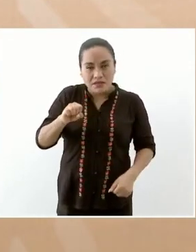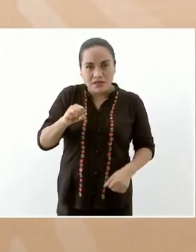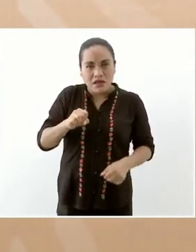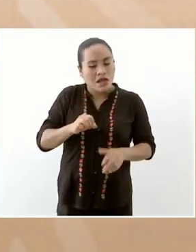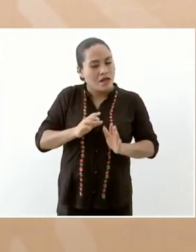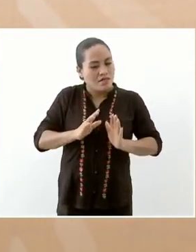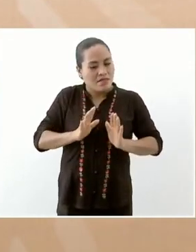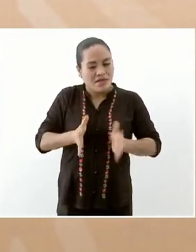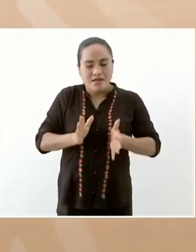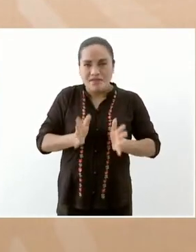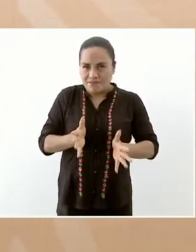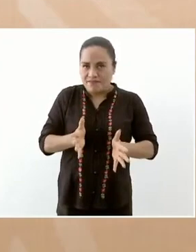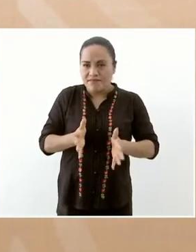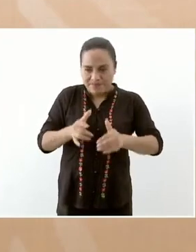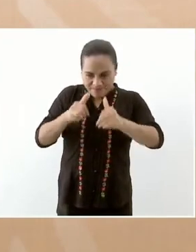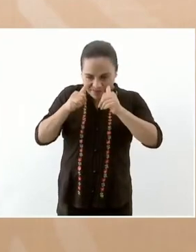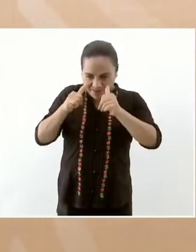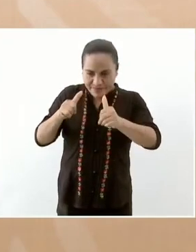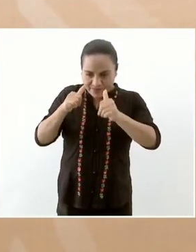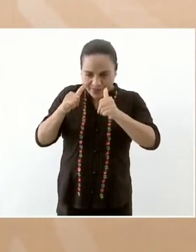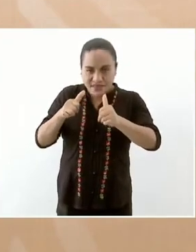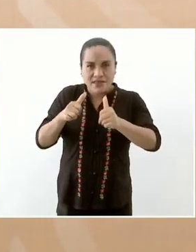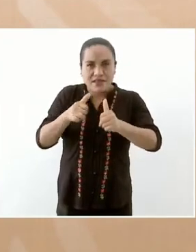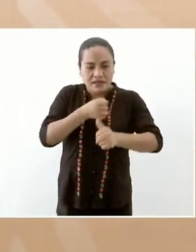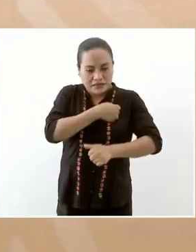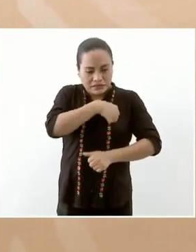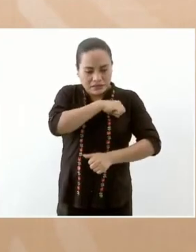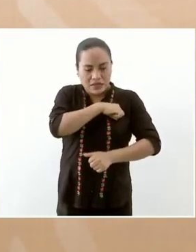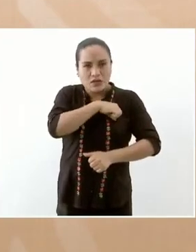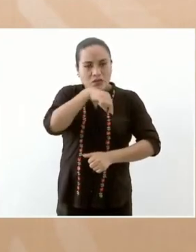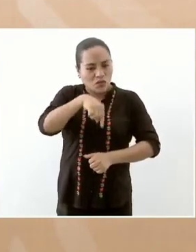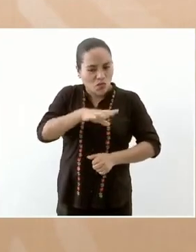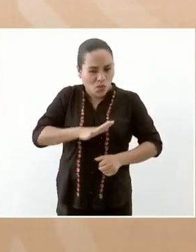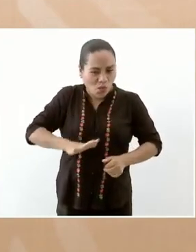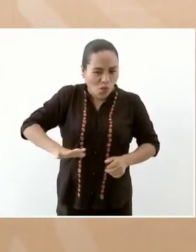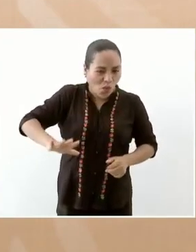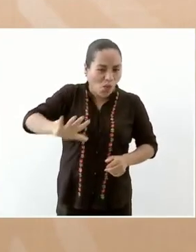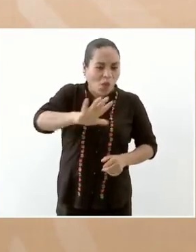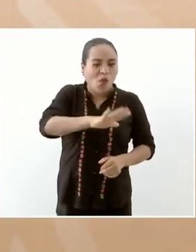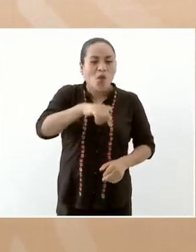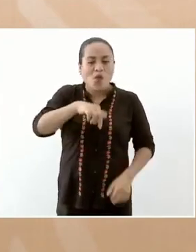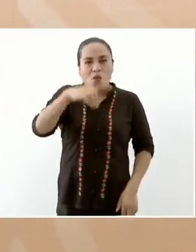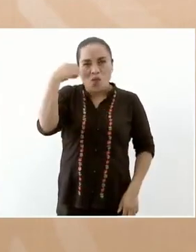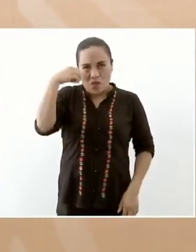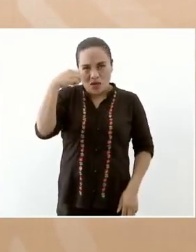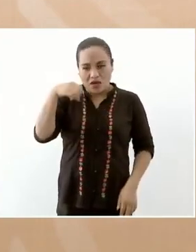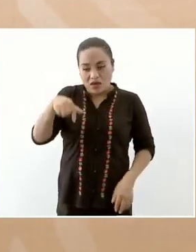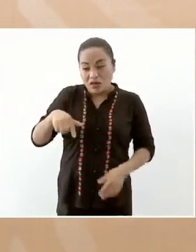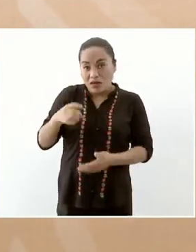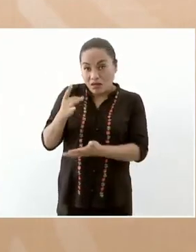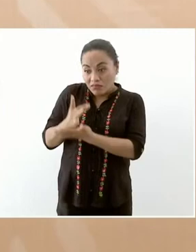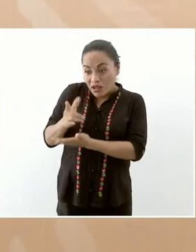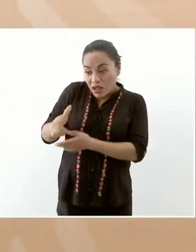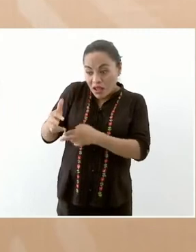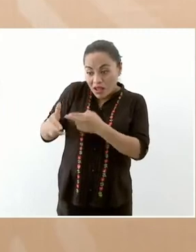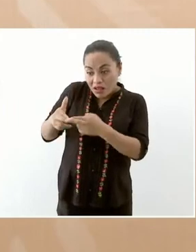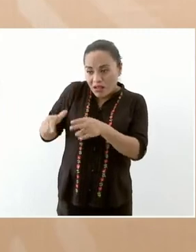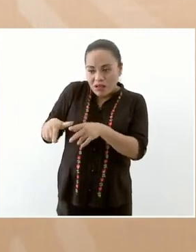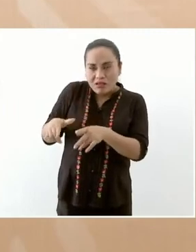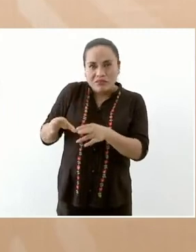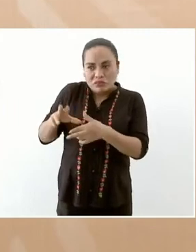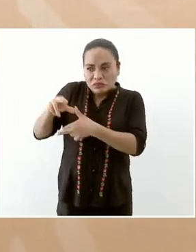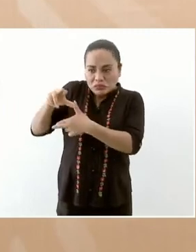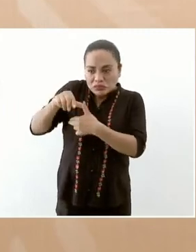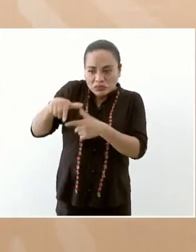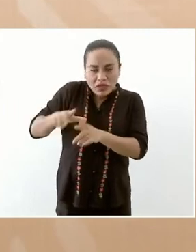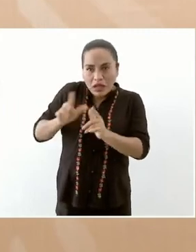un sistema de salud en todo Oaxaca no sólo en esta región afectada por el